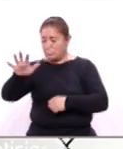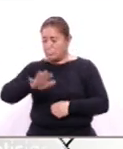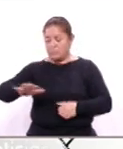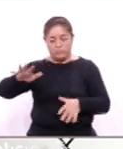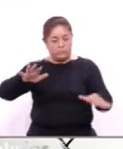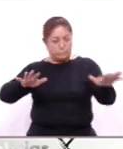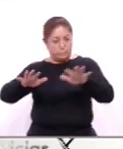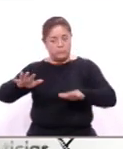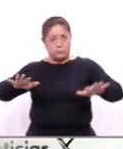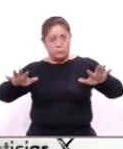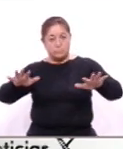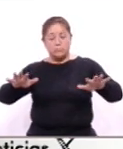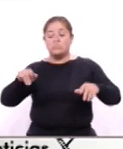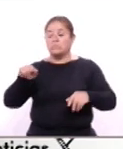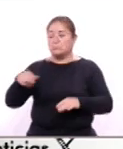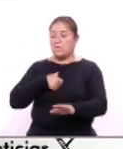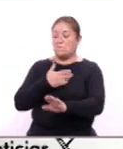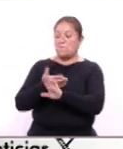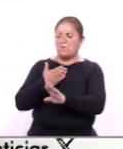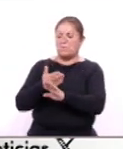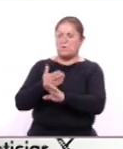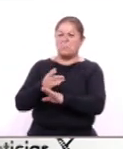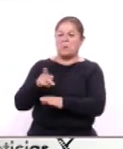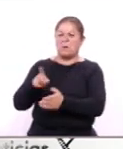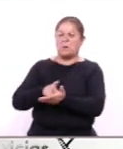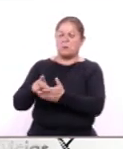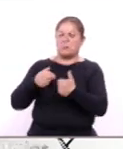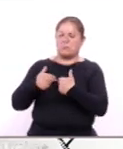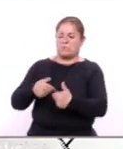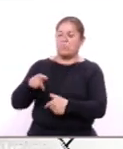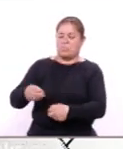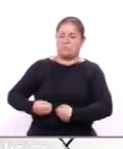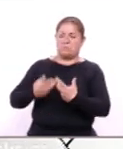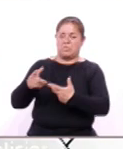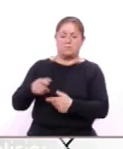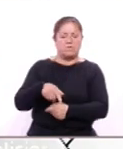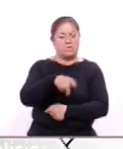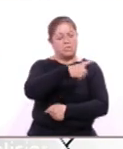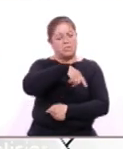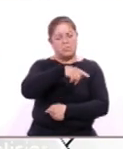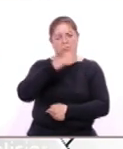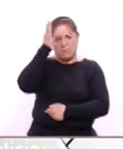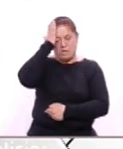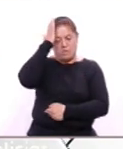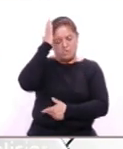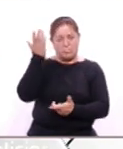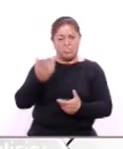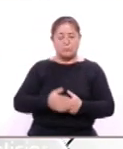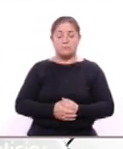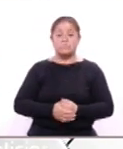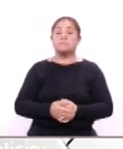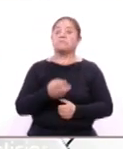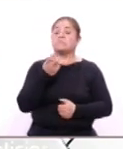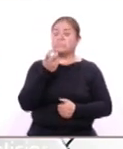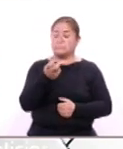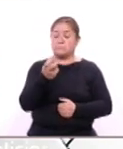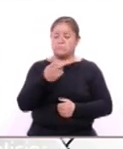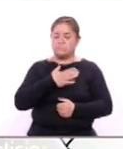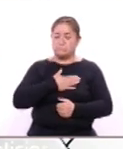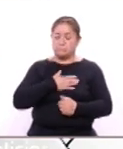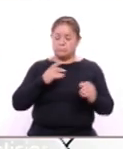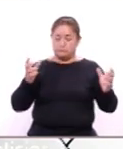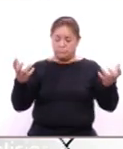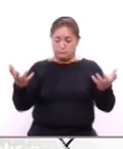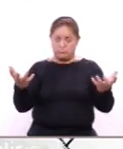y lesionan los derechos humanos de las personas que los viven frente a las autoridades Ese papel mediador y